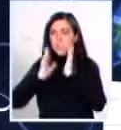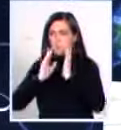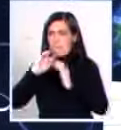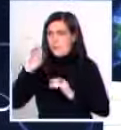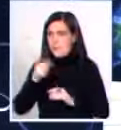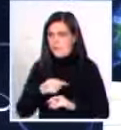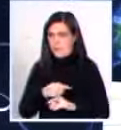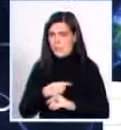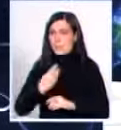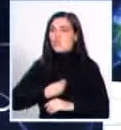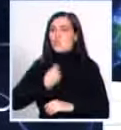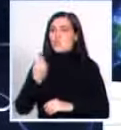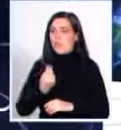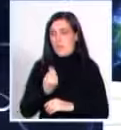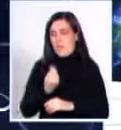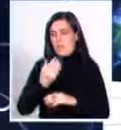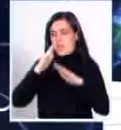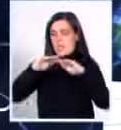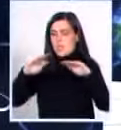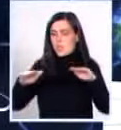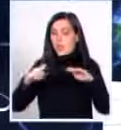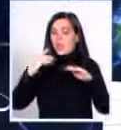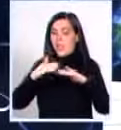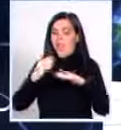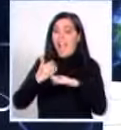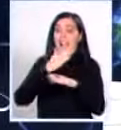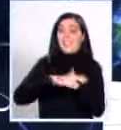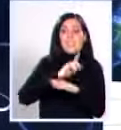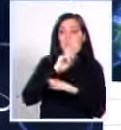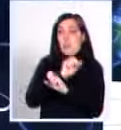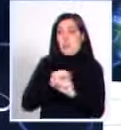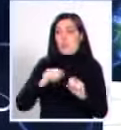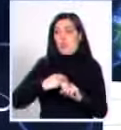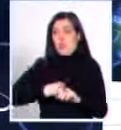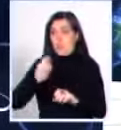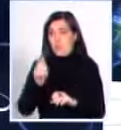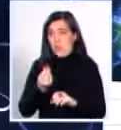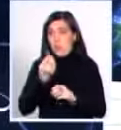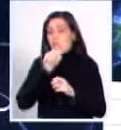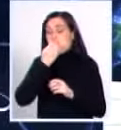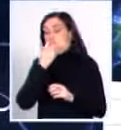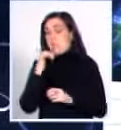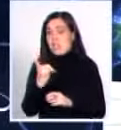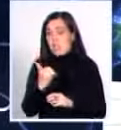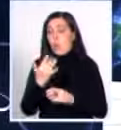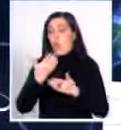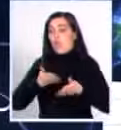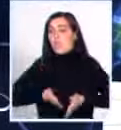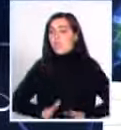sobreviven más niños con factores de riesgo que antes no sobrevivían, como los prematuros extremos